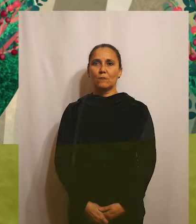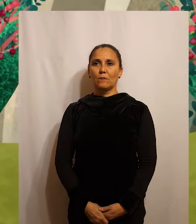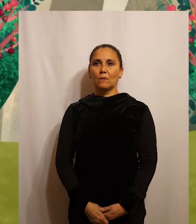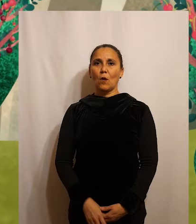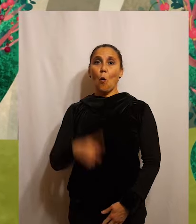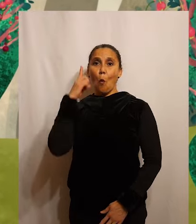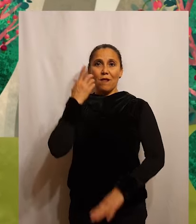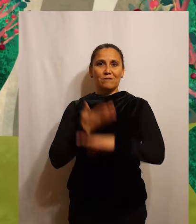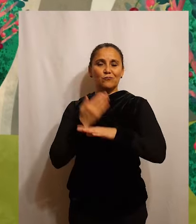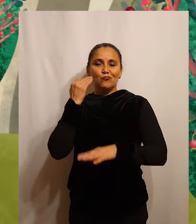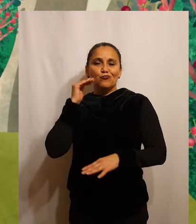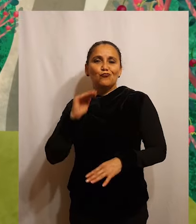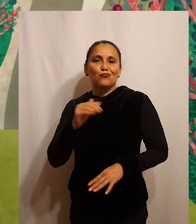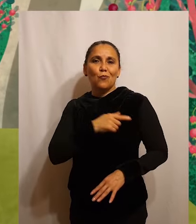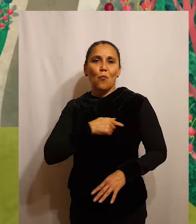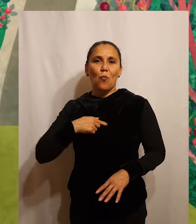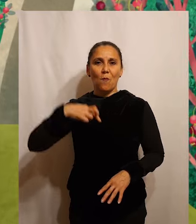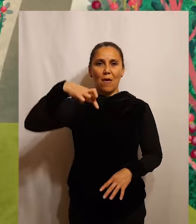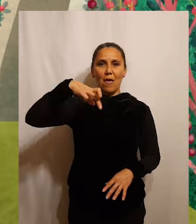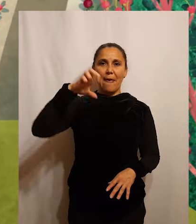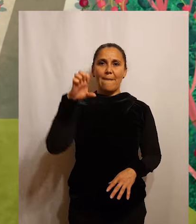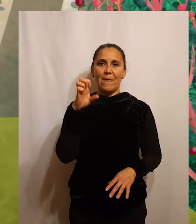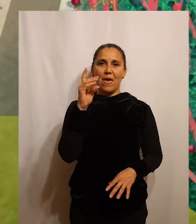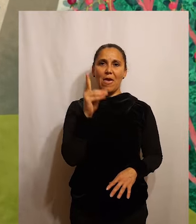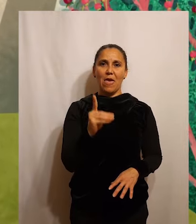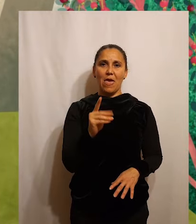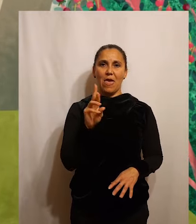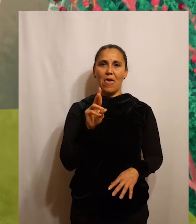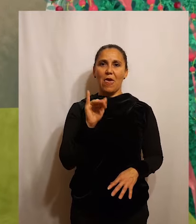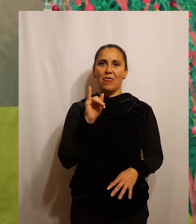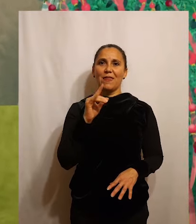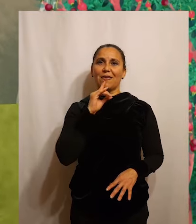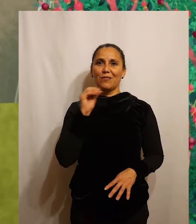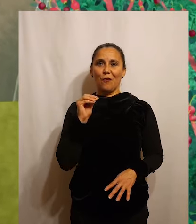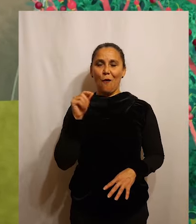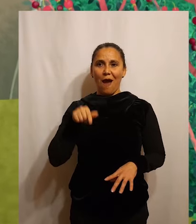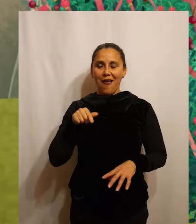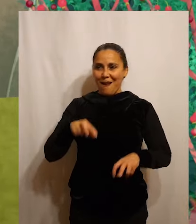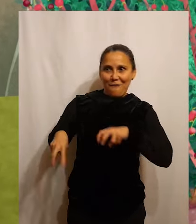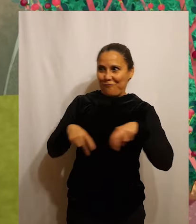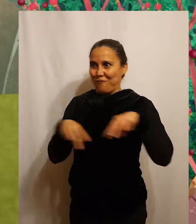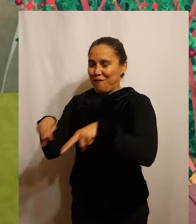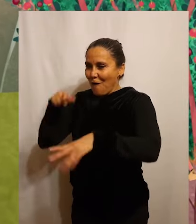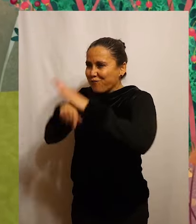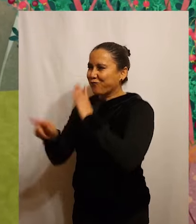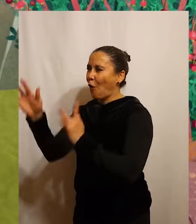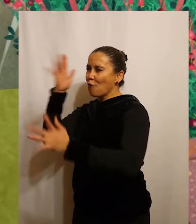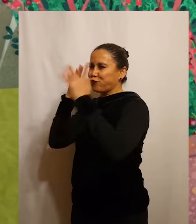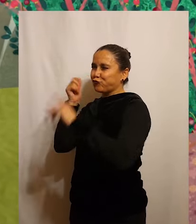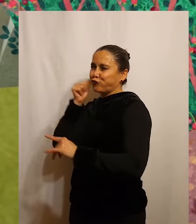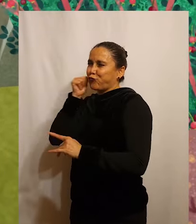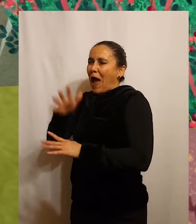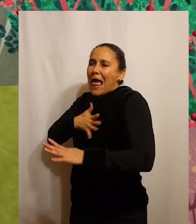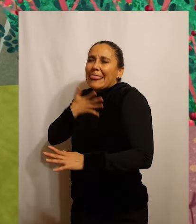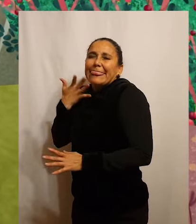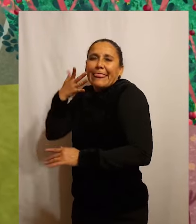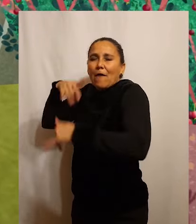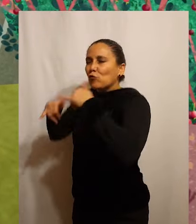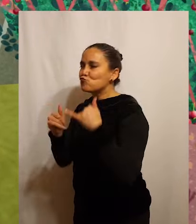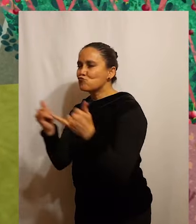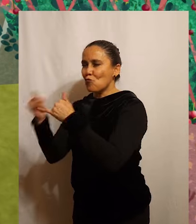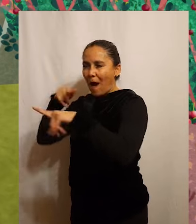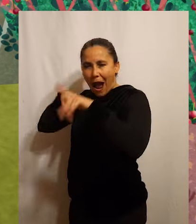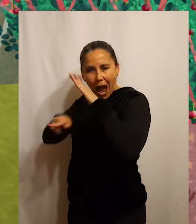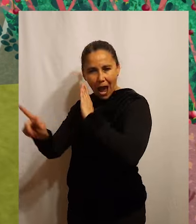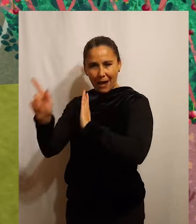Había una vez un niño llamado Pedrito que era muy travieso. Le gustaba ir todos los días a jugar